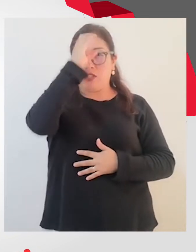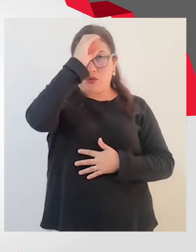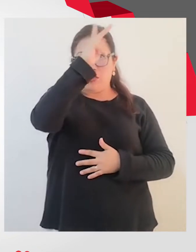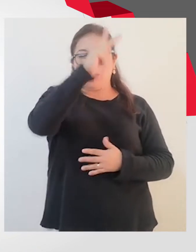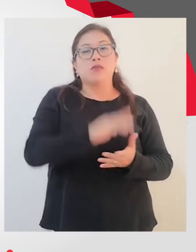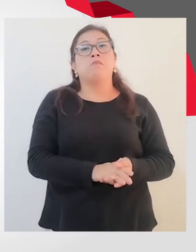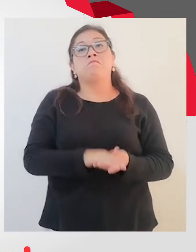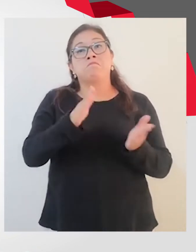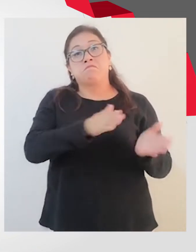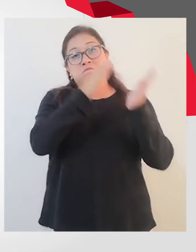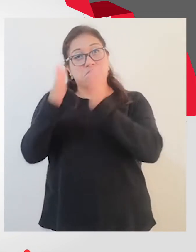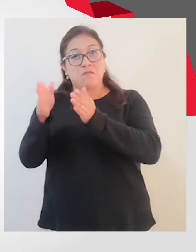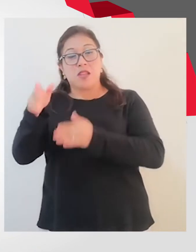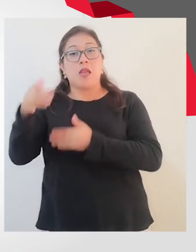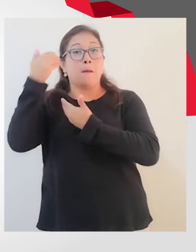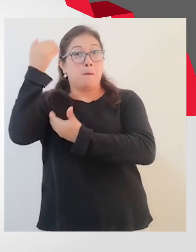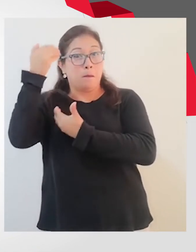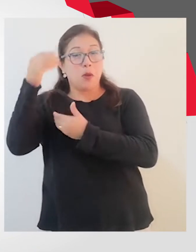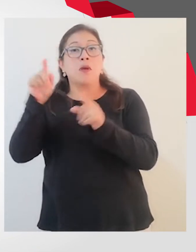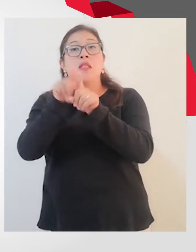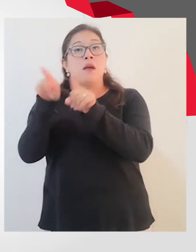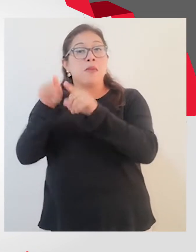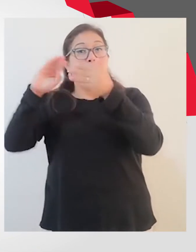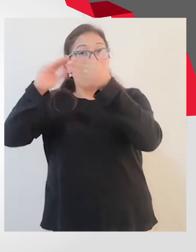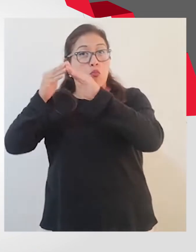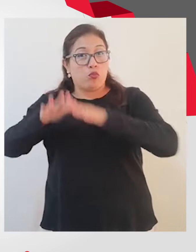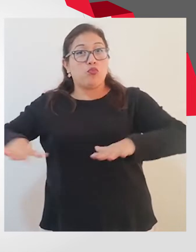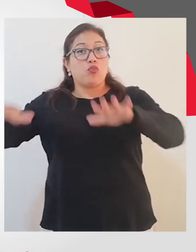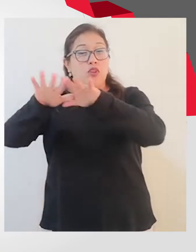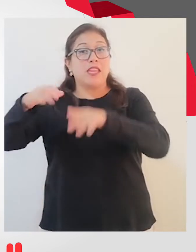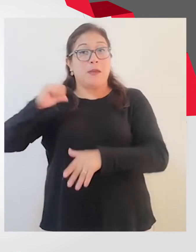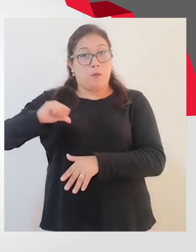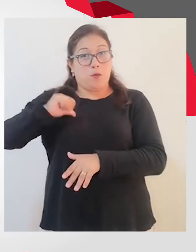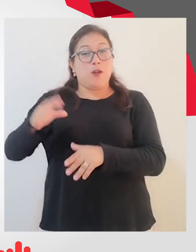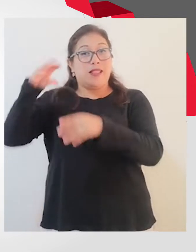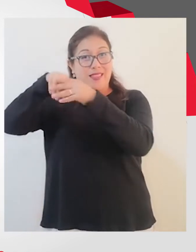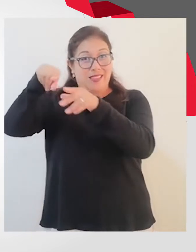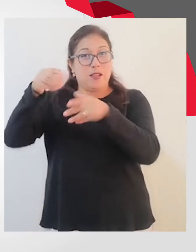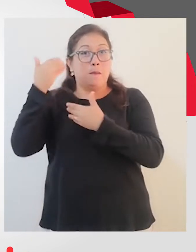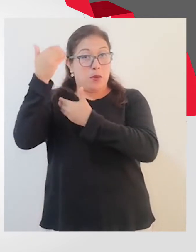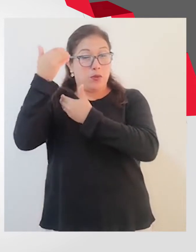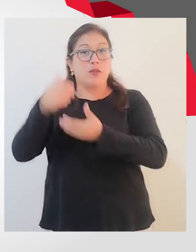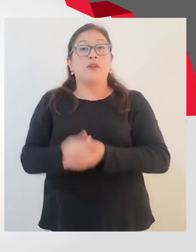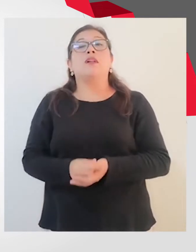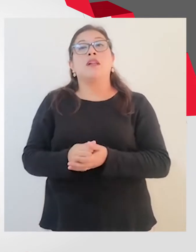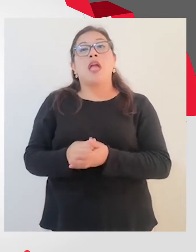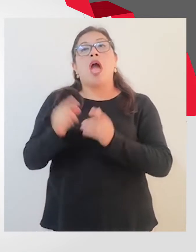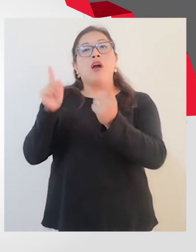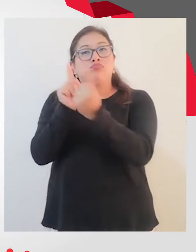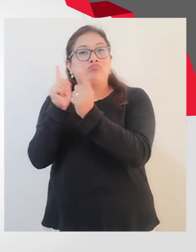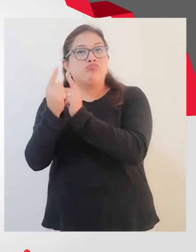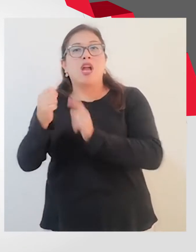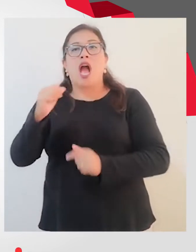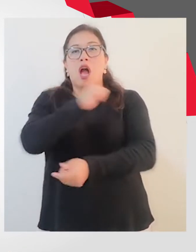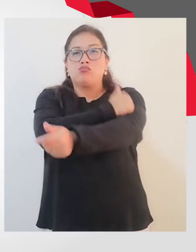también, que se ha realizado con la Municipalidad Provincial de Morponchulcanas y la Municipalidad Provincial de Piura mismo. Hemos estado con sus respectivos